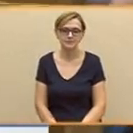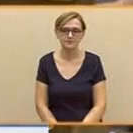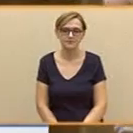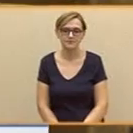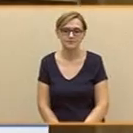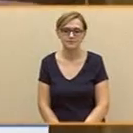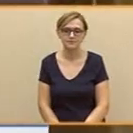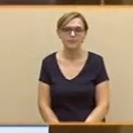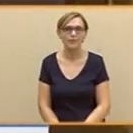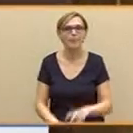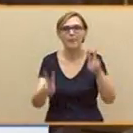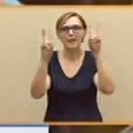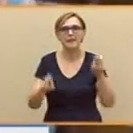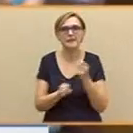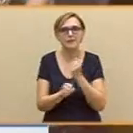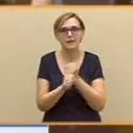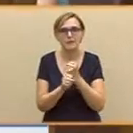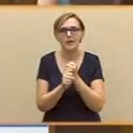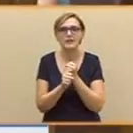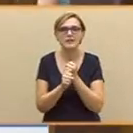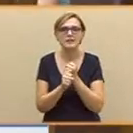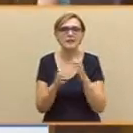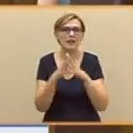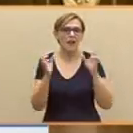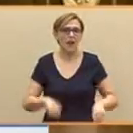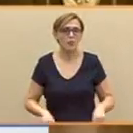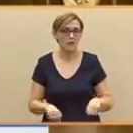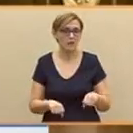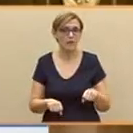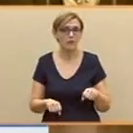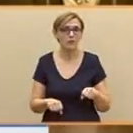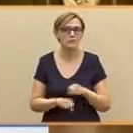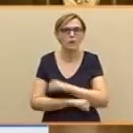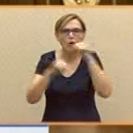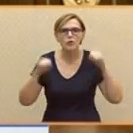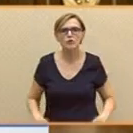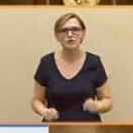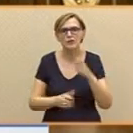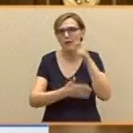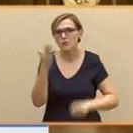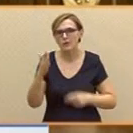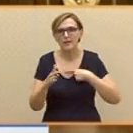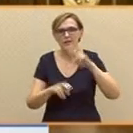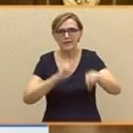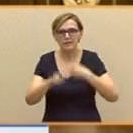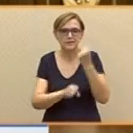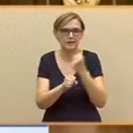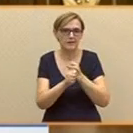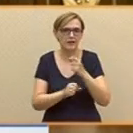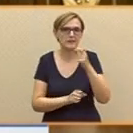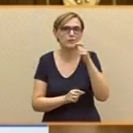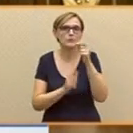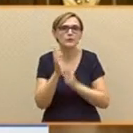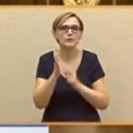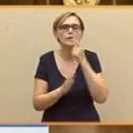En materia laboral, su acuerdo consolida y endurece lo peor de las reformas laborales con medidas como el nuevo contrato temporal,